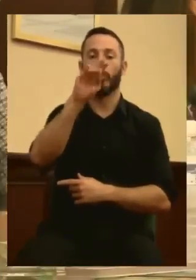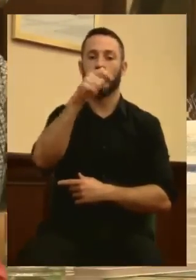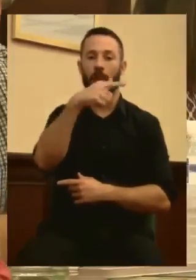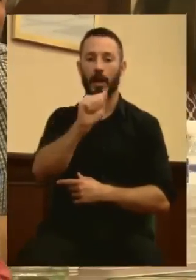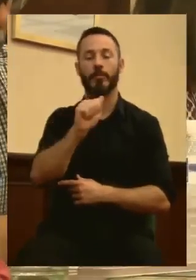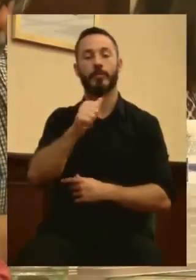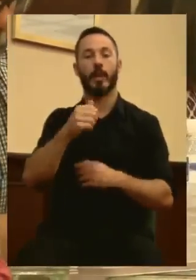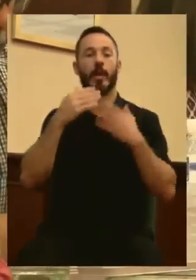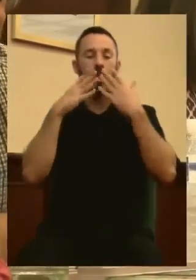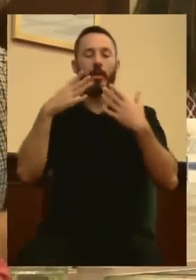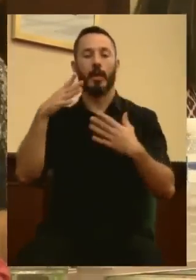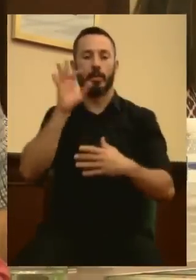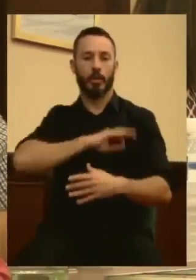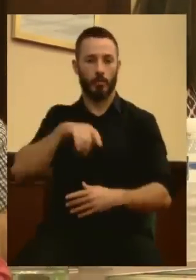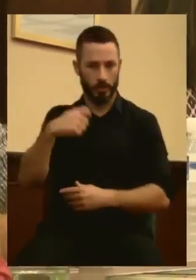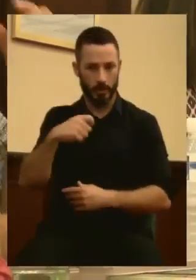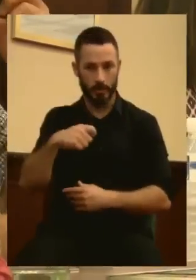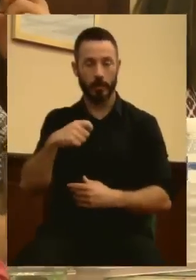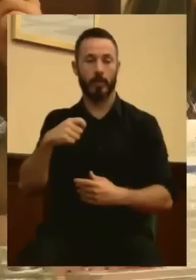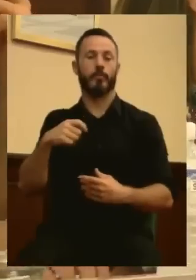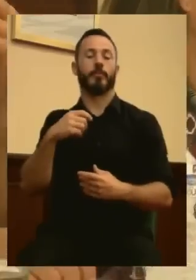Buenas noches a todas y a todos.